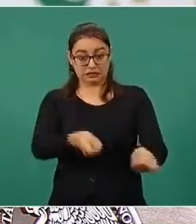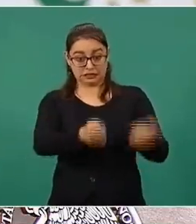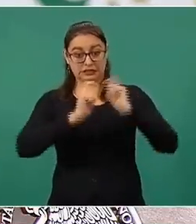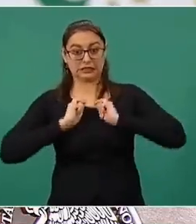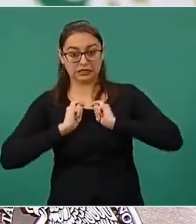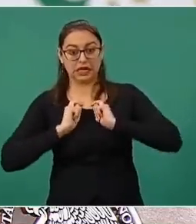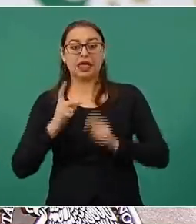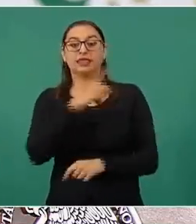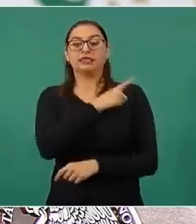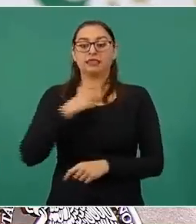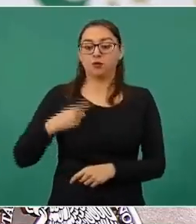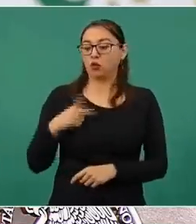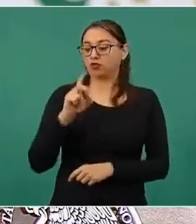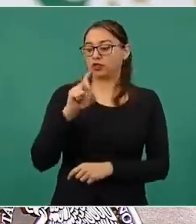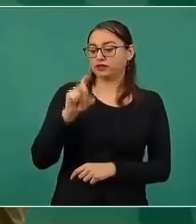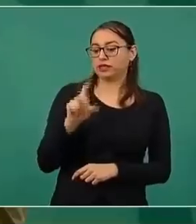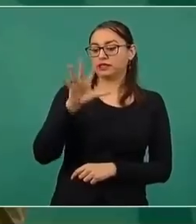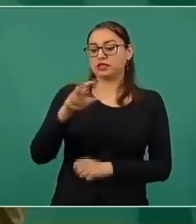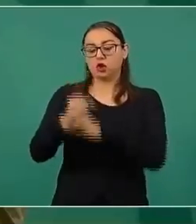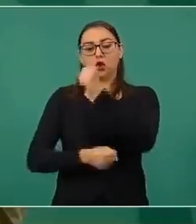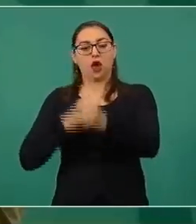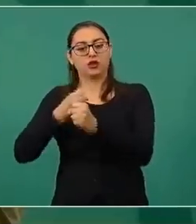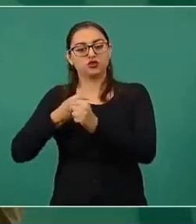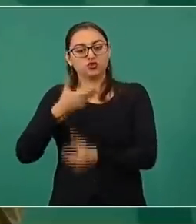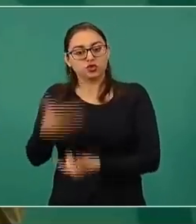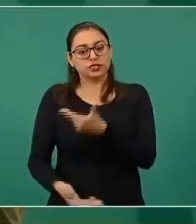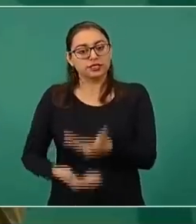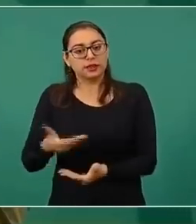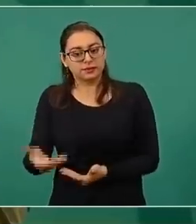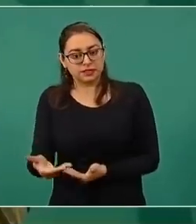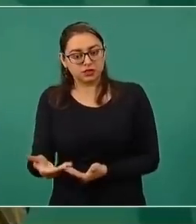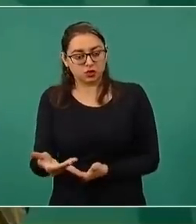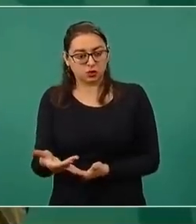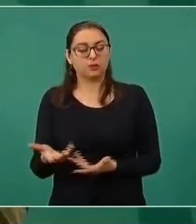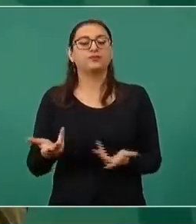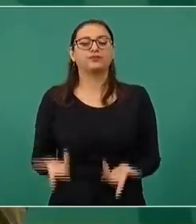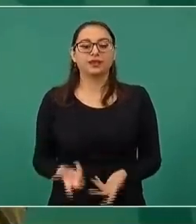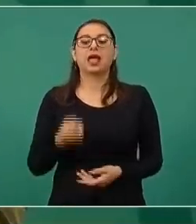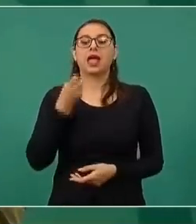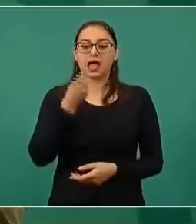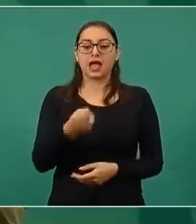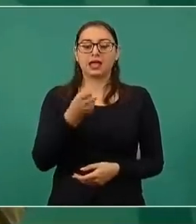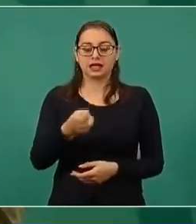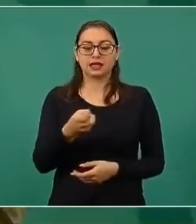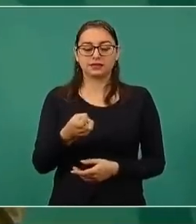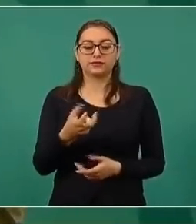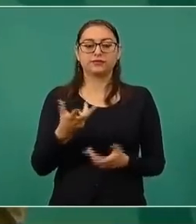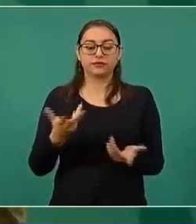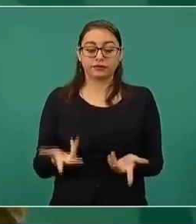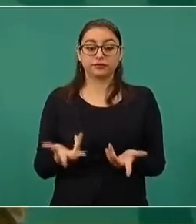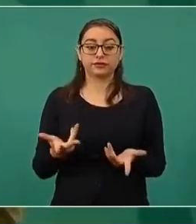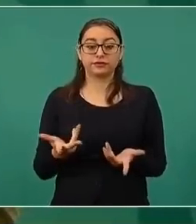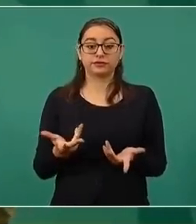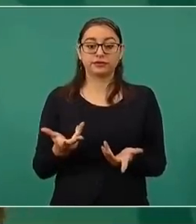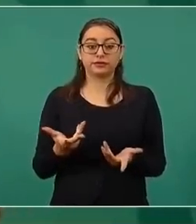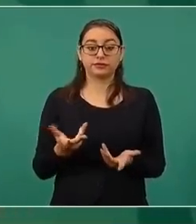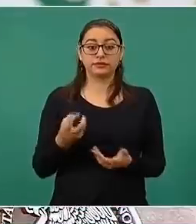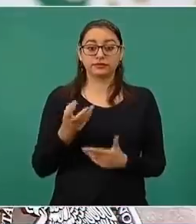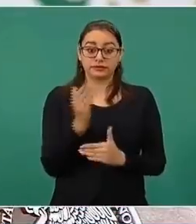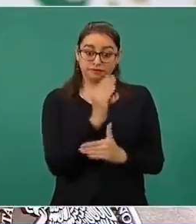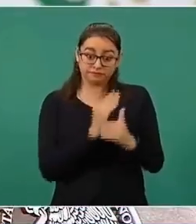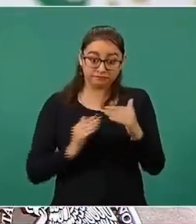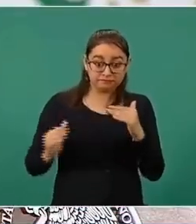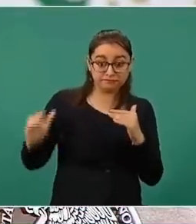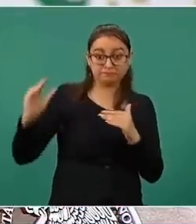necesitan mínimo 35 años de servicio. Entonces, cuando van a la promoción superior de la que explicaba el señor presidente,